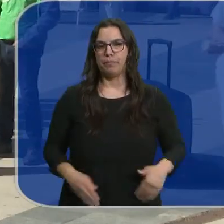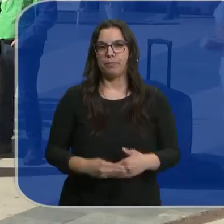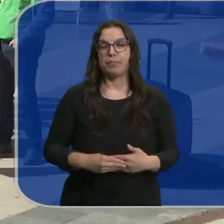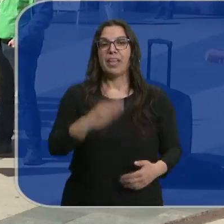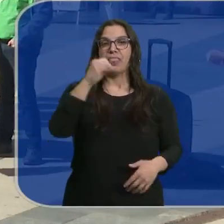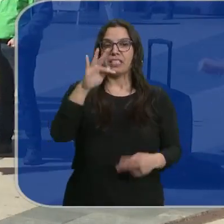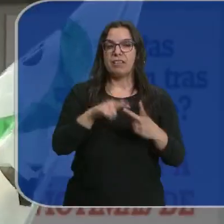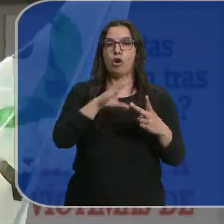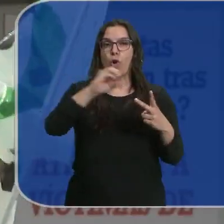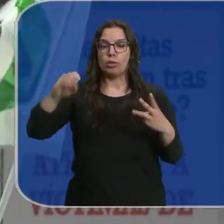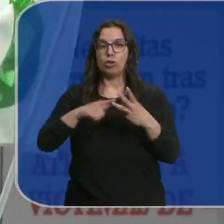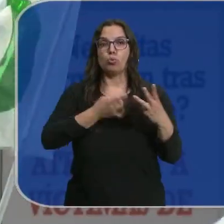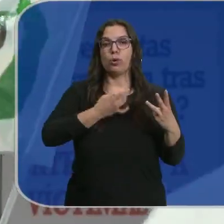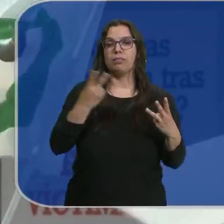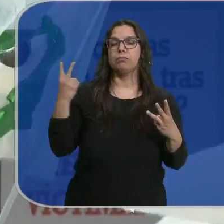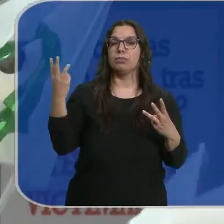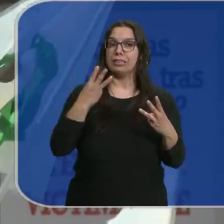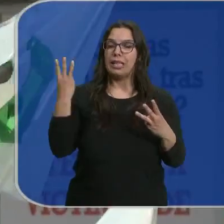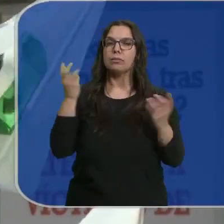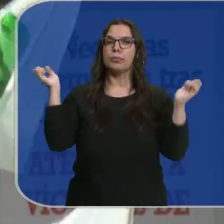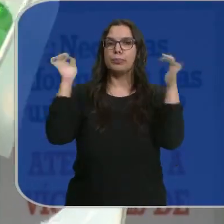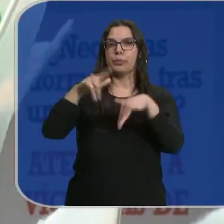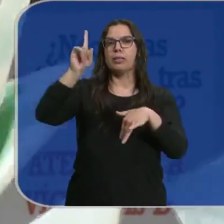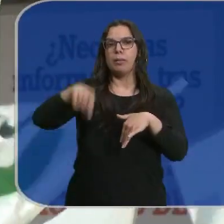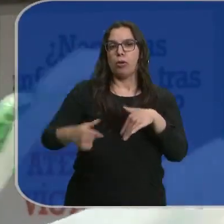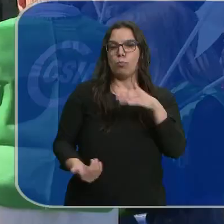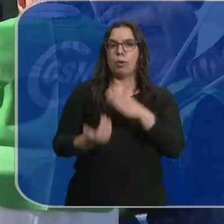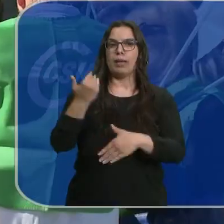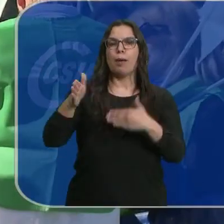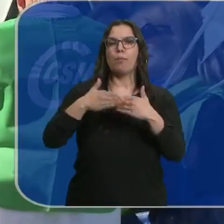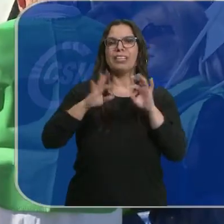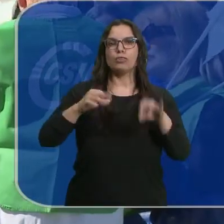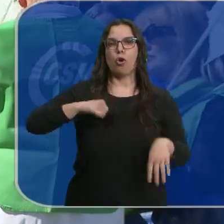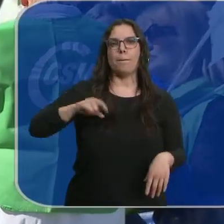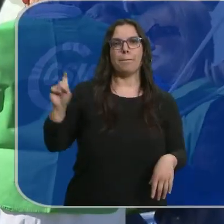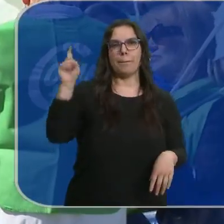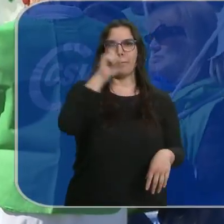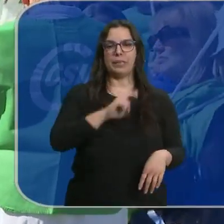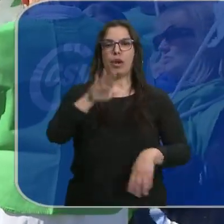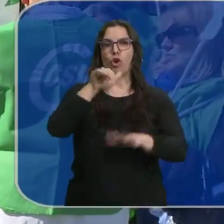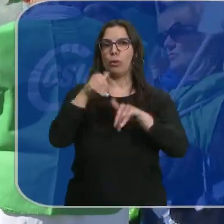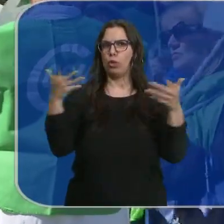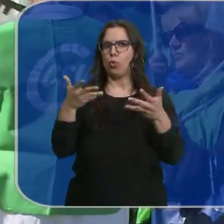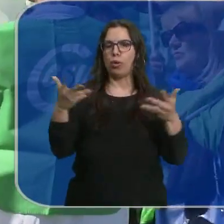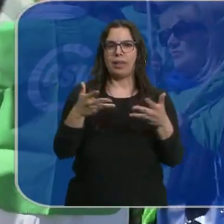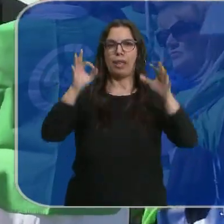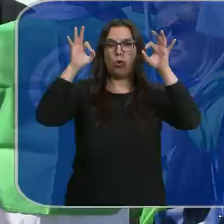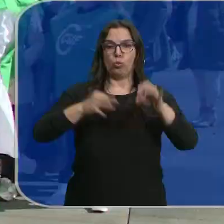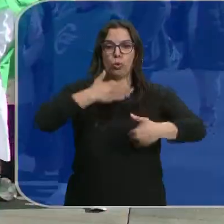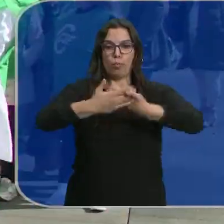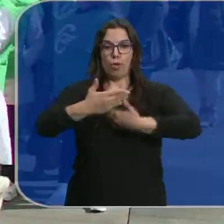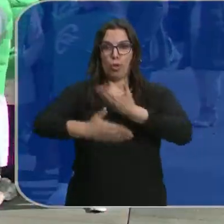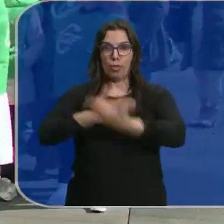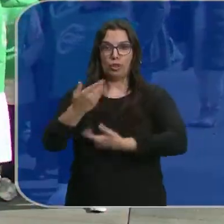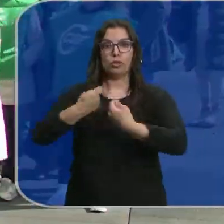CESIF, Comisiones Obreras y UGT se han concentrado esta mañana también a las puertas de los hospitales. La convocatoria se ha hecho de urgencia y en pleno proceso